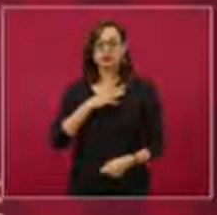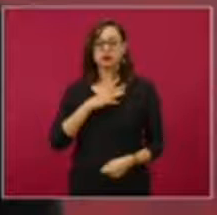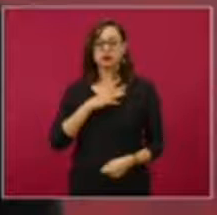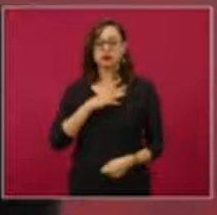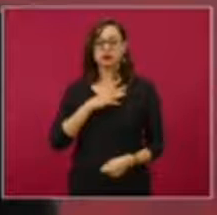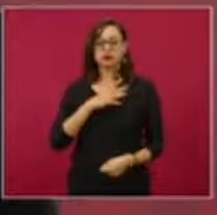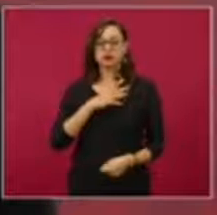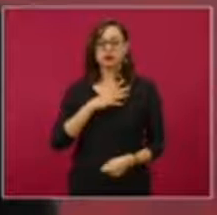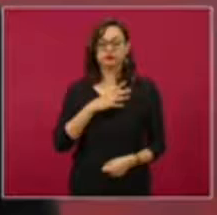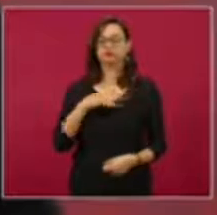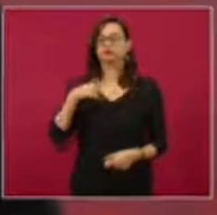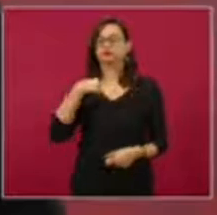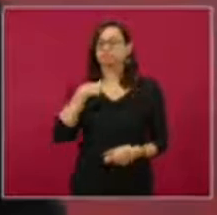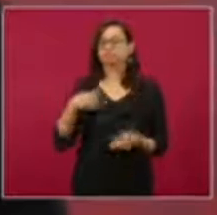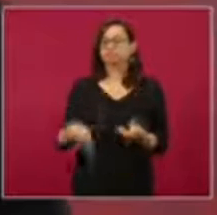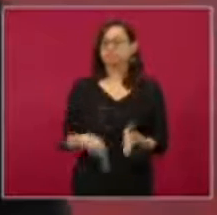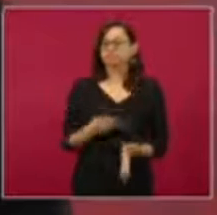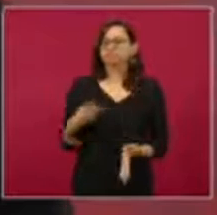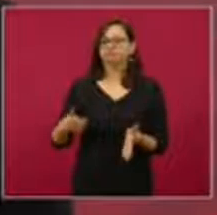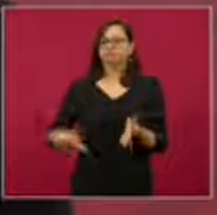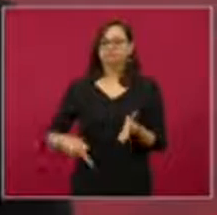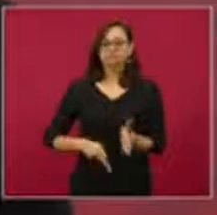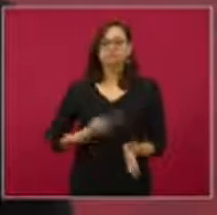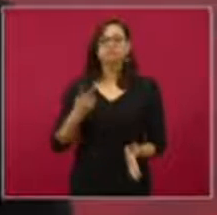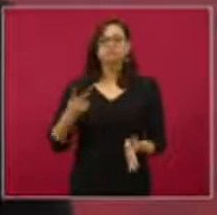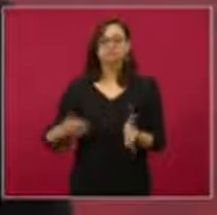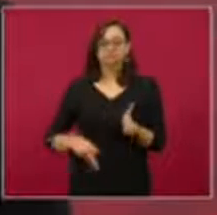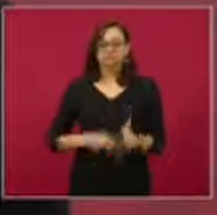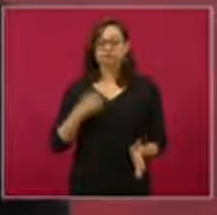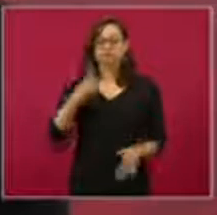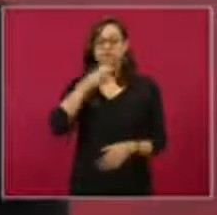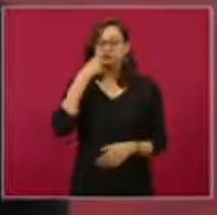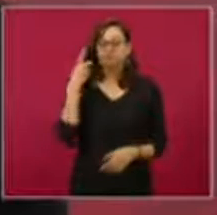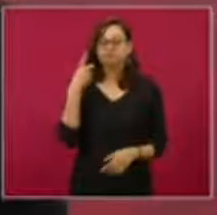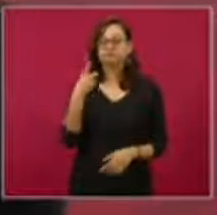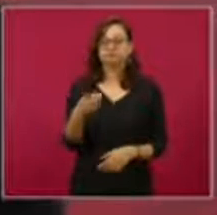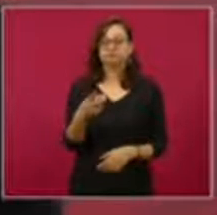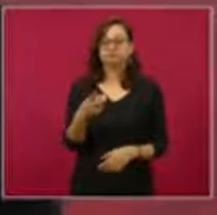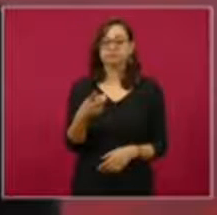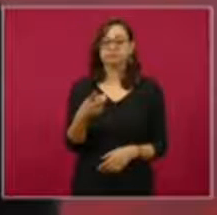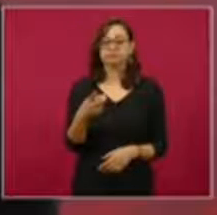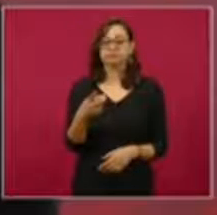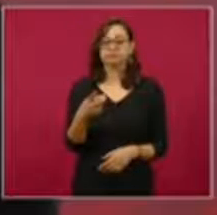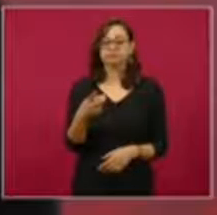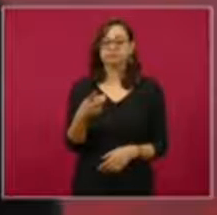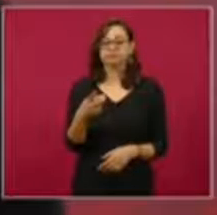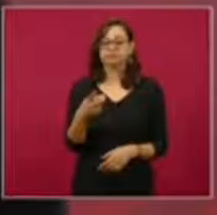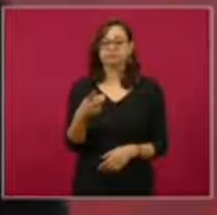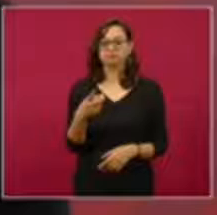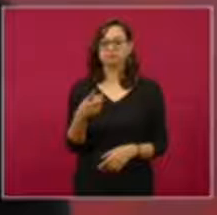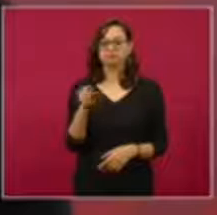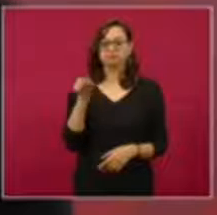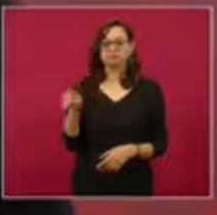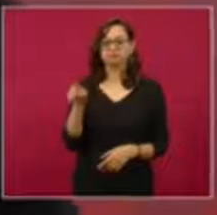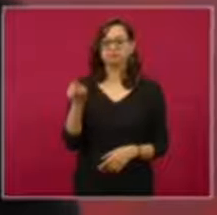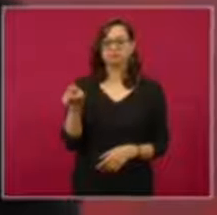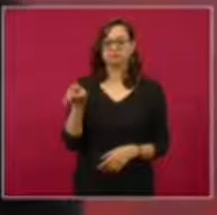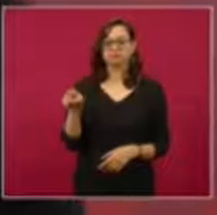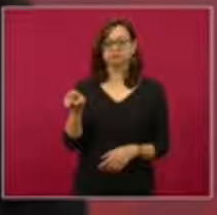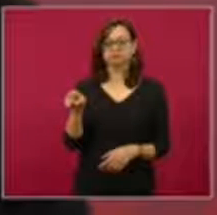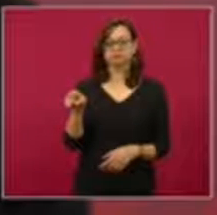Dije y repito que llevaba mucho tiempo